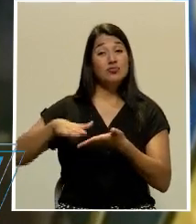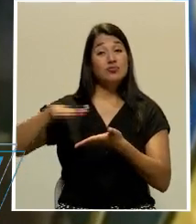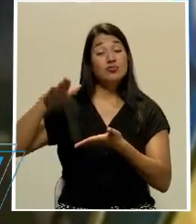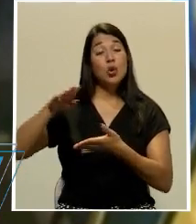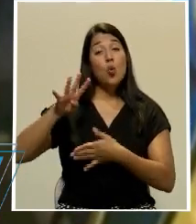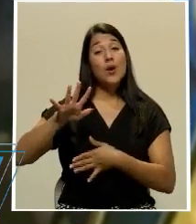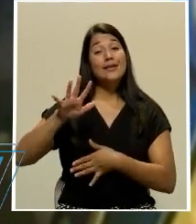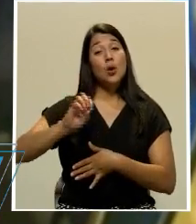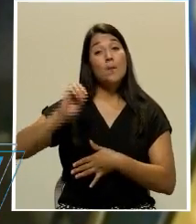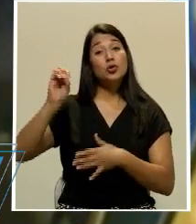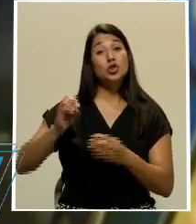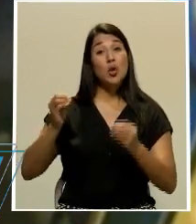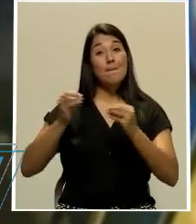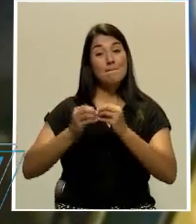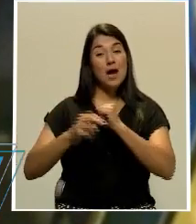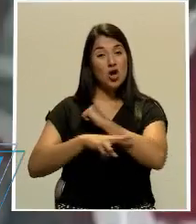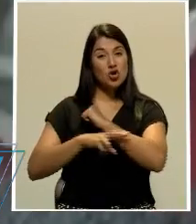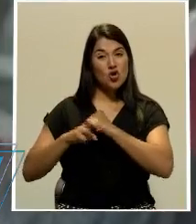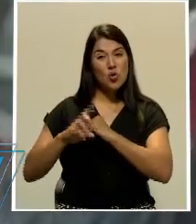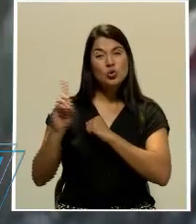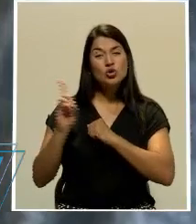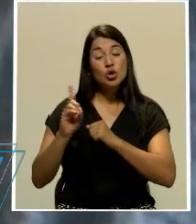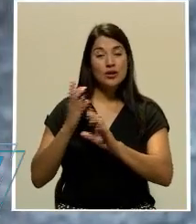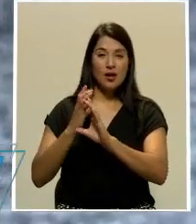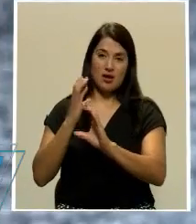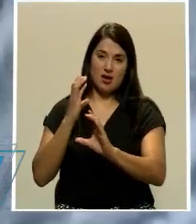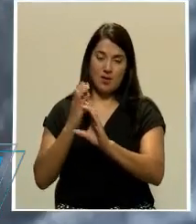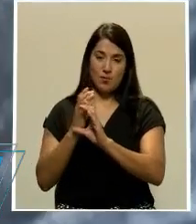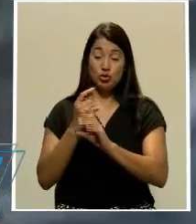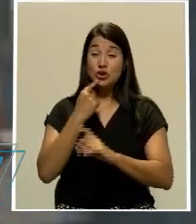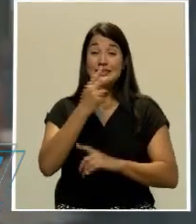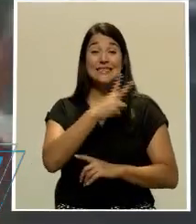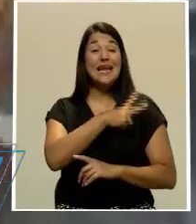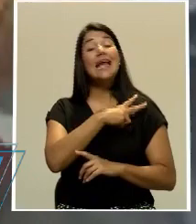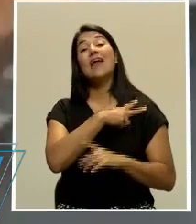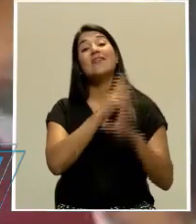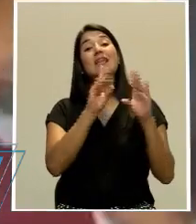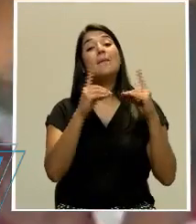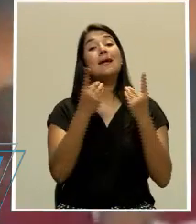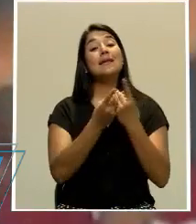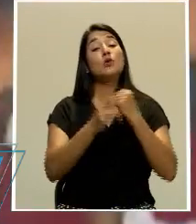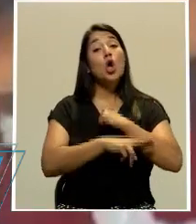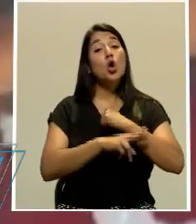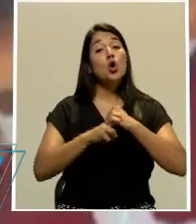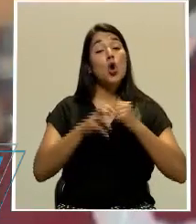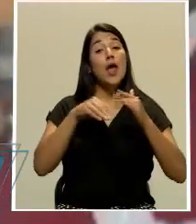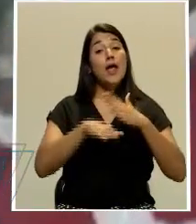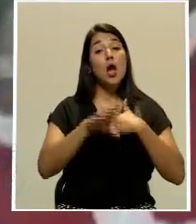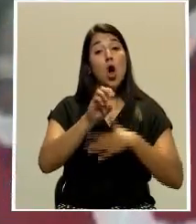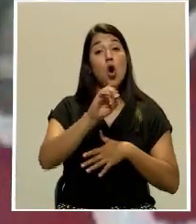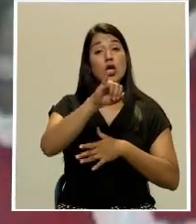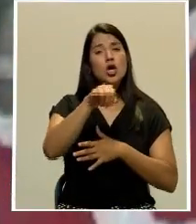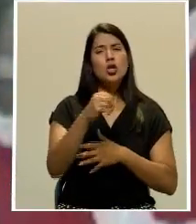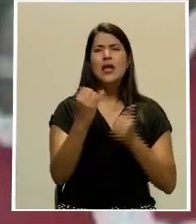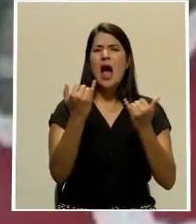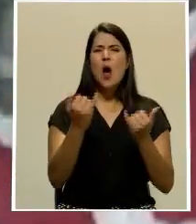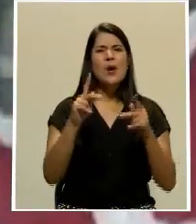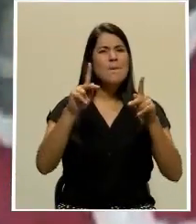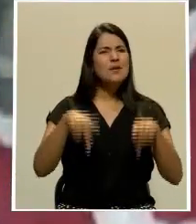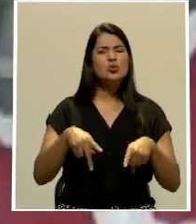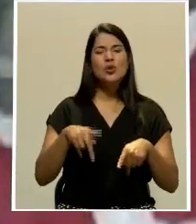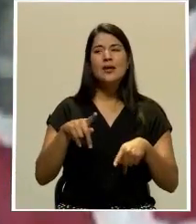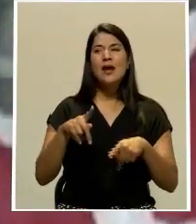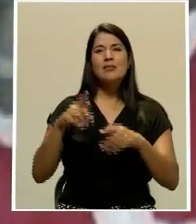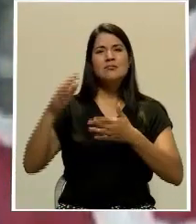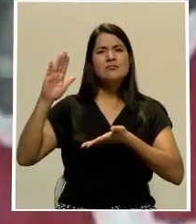45%. De acuerdo con el jefe de la sección de hurtos del OIJ, las personas dejaron de ser más cuidadosos cuando suben